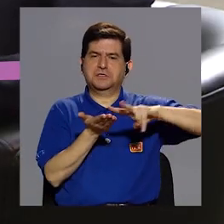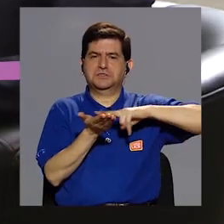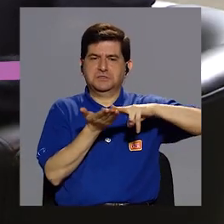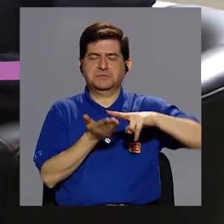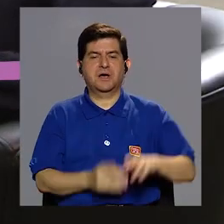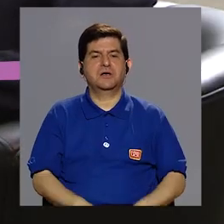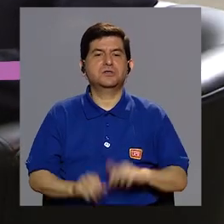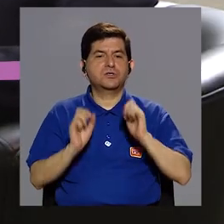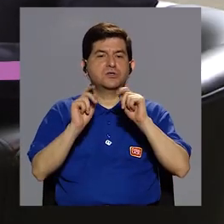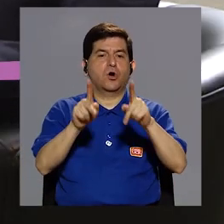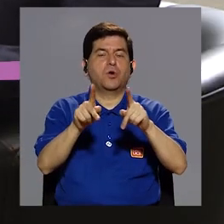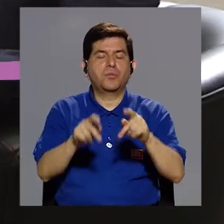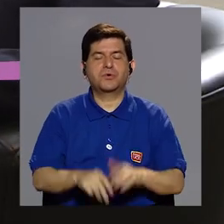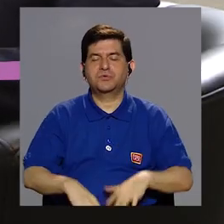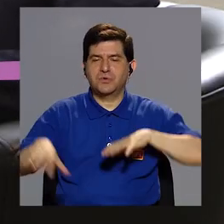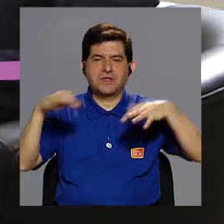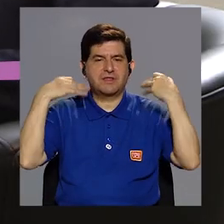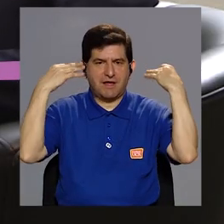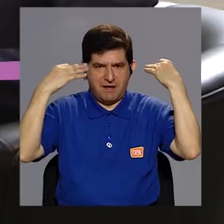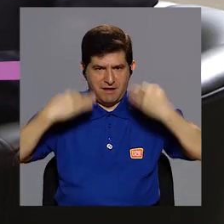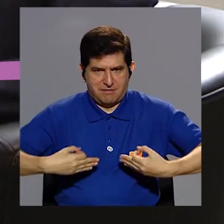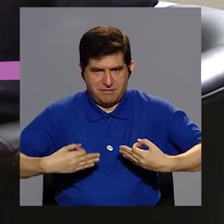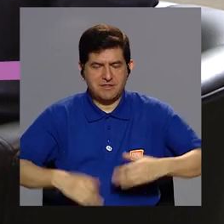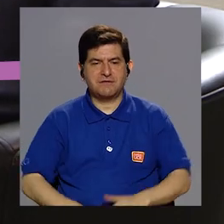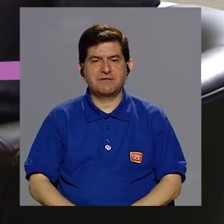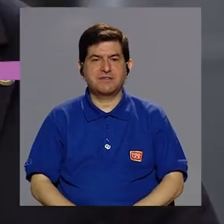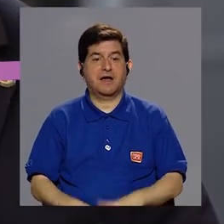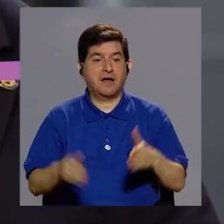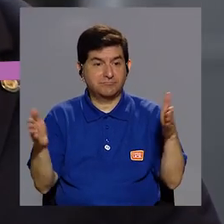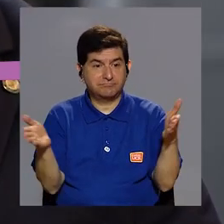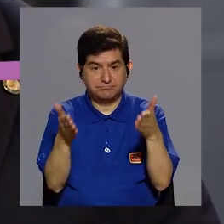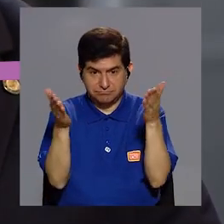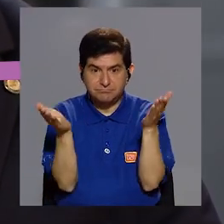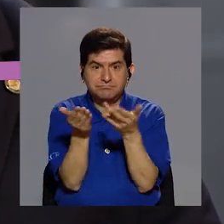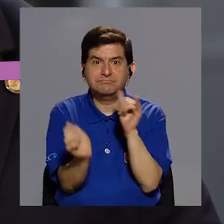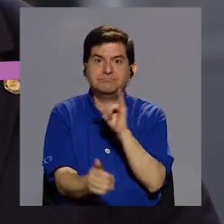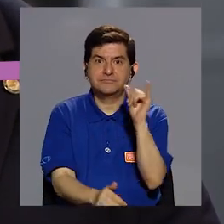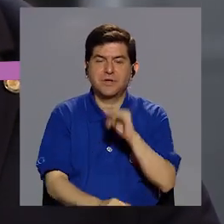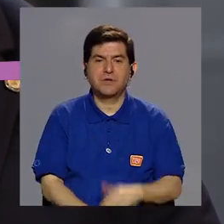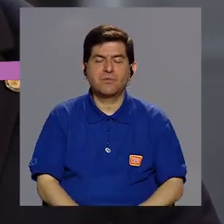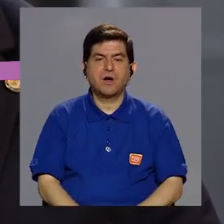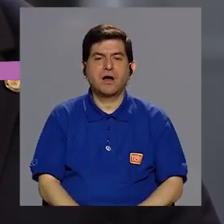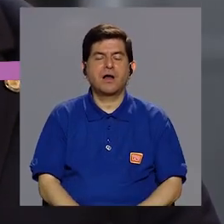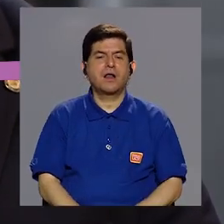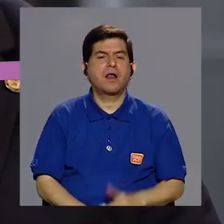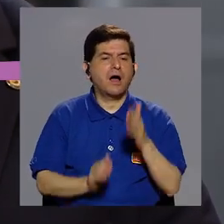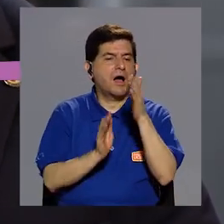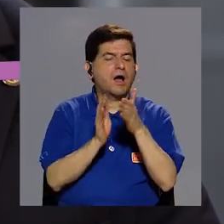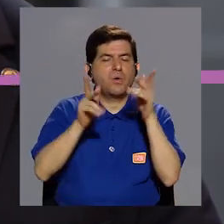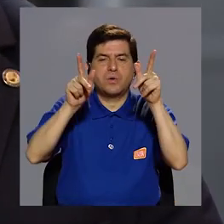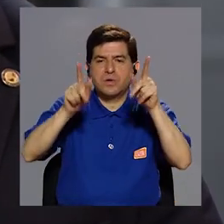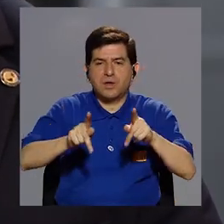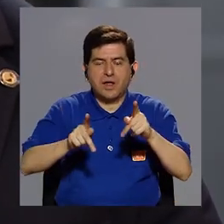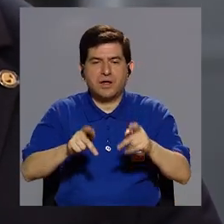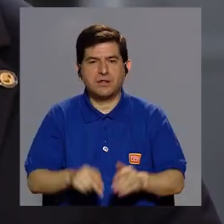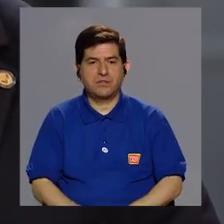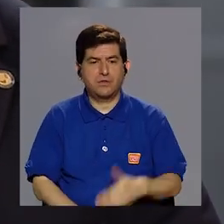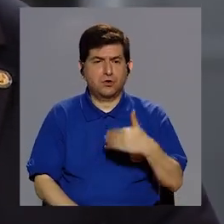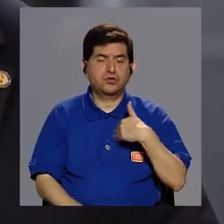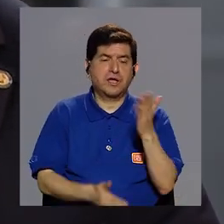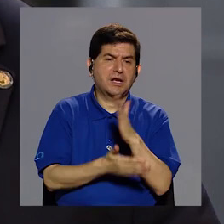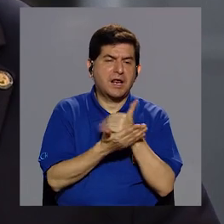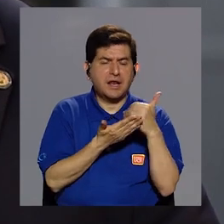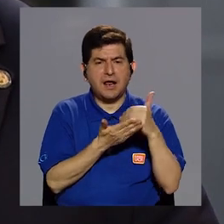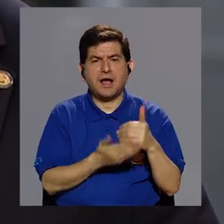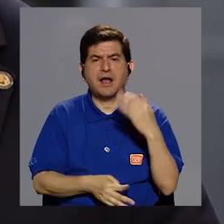con espacios verdes, opciones para realizar actividad física, favorecer también el cuidado de aquellas personas